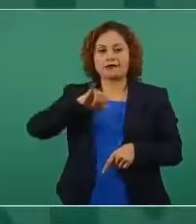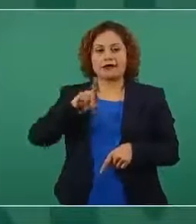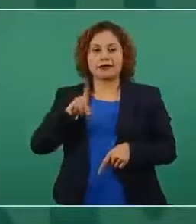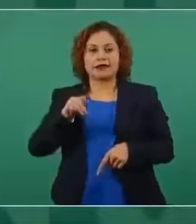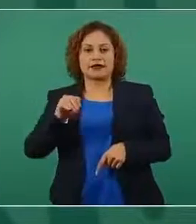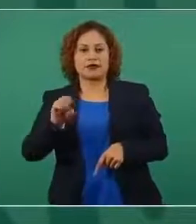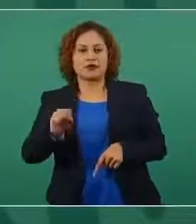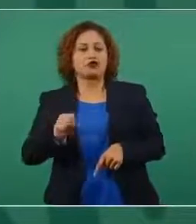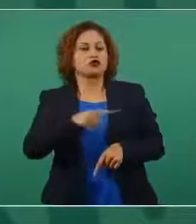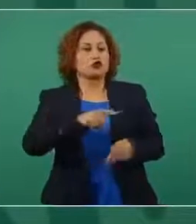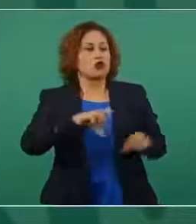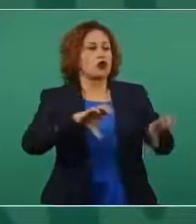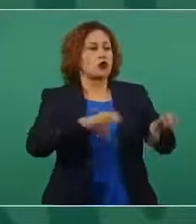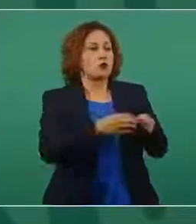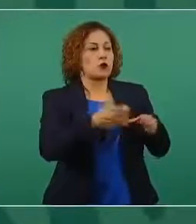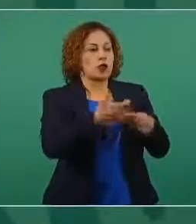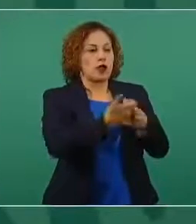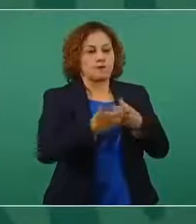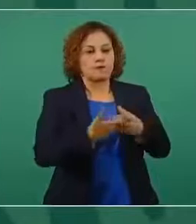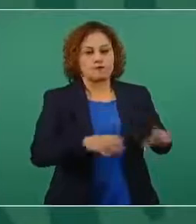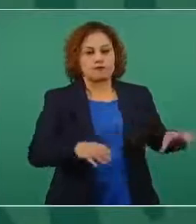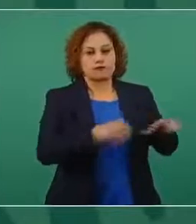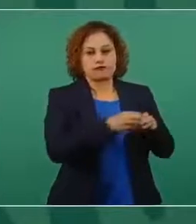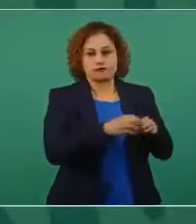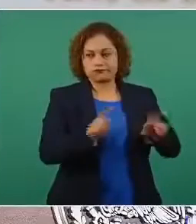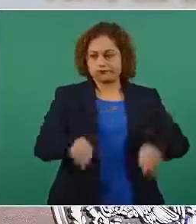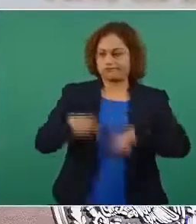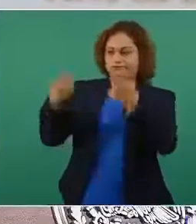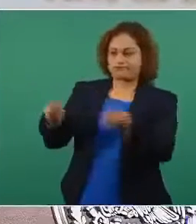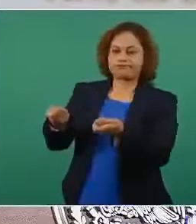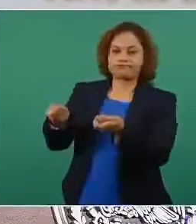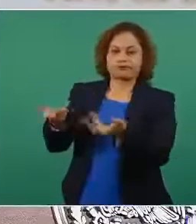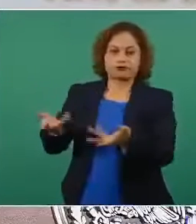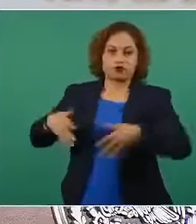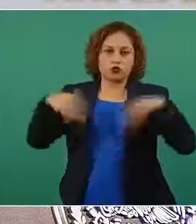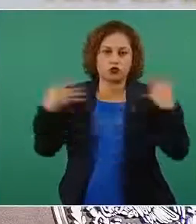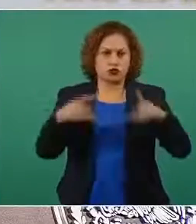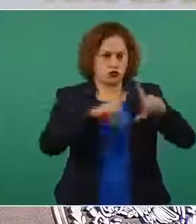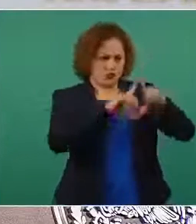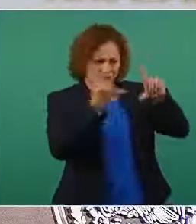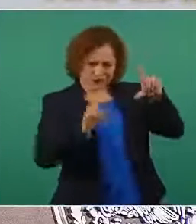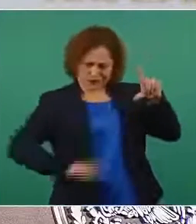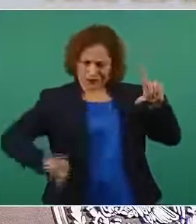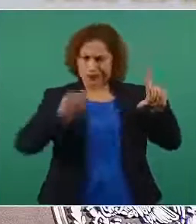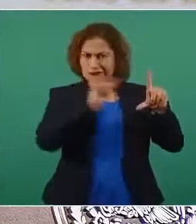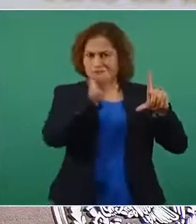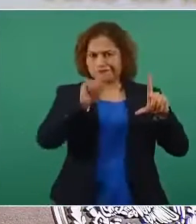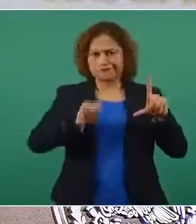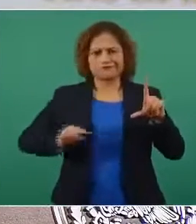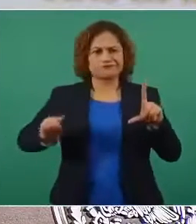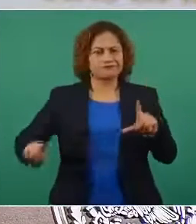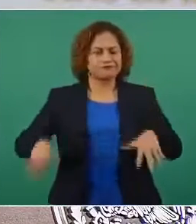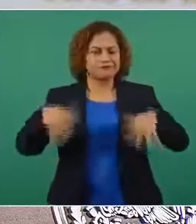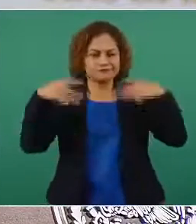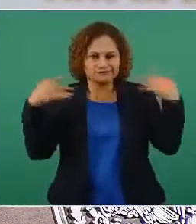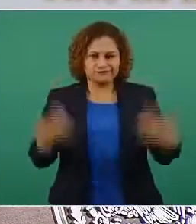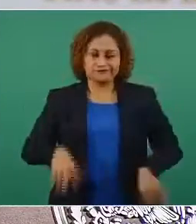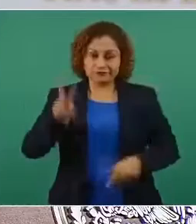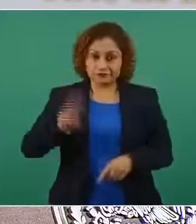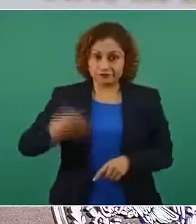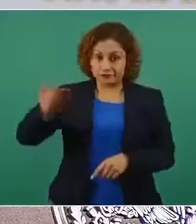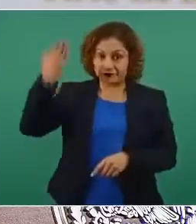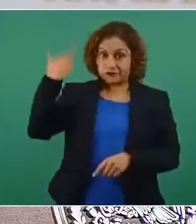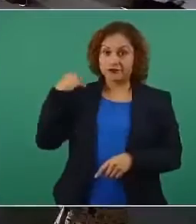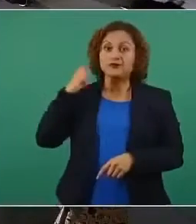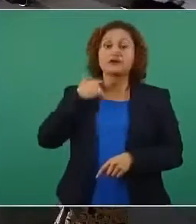en todo el país fue un gran saqueo el periodo neoliberal